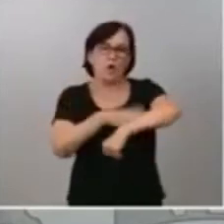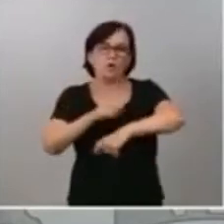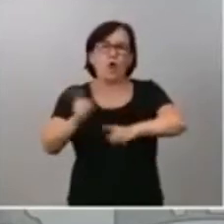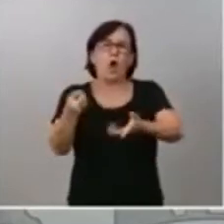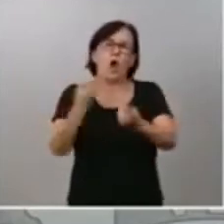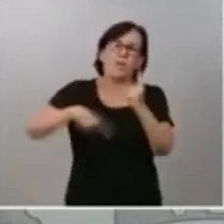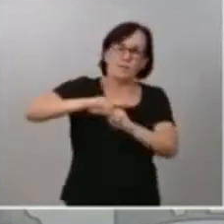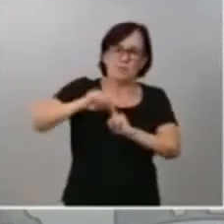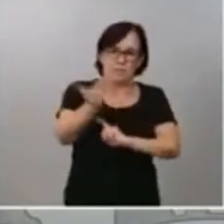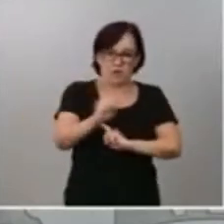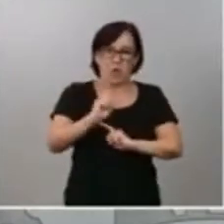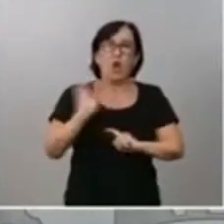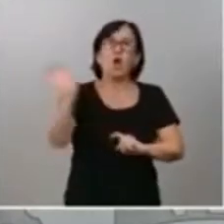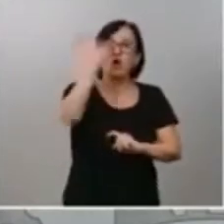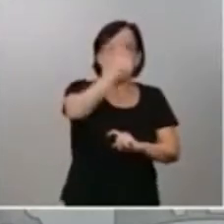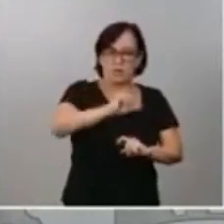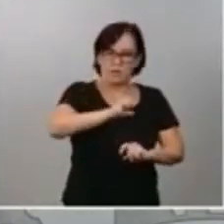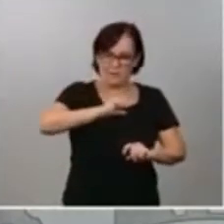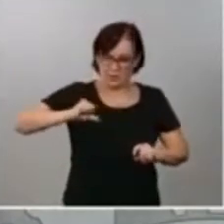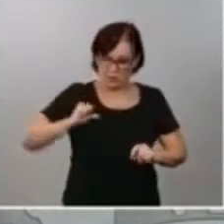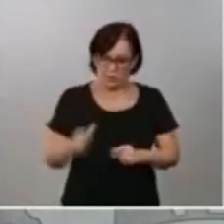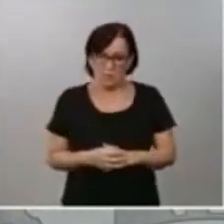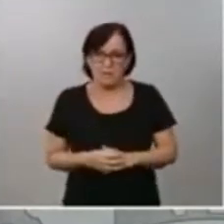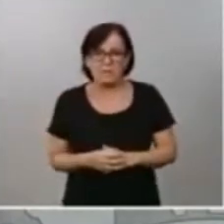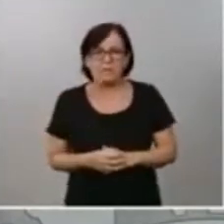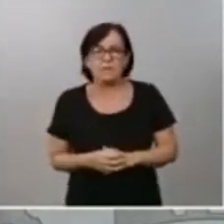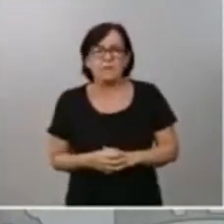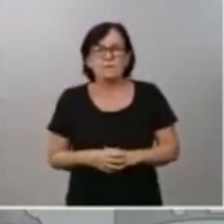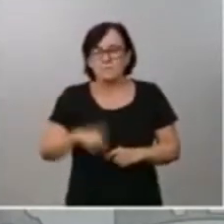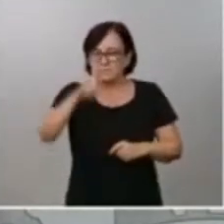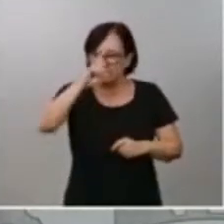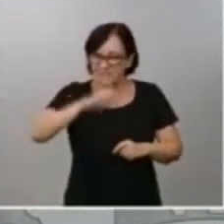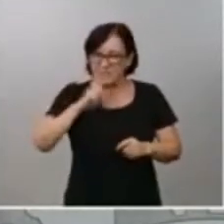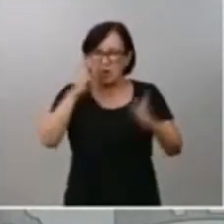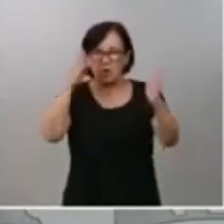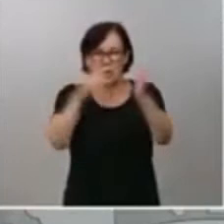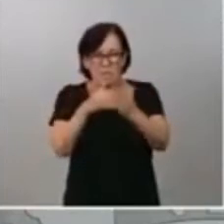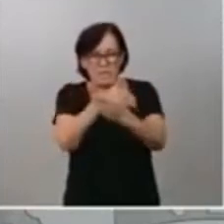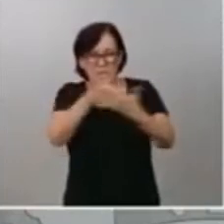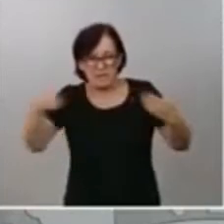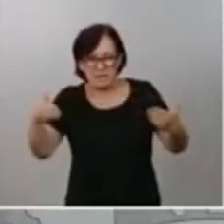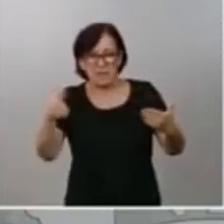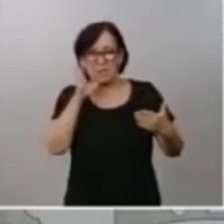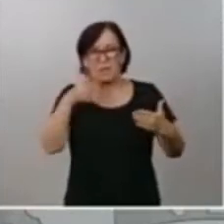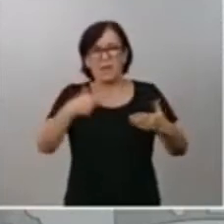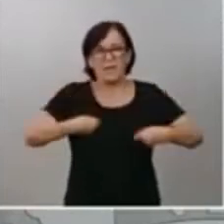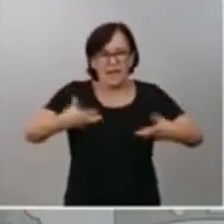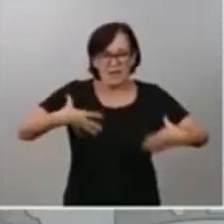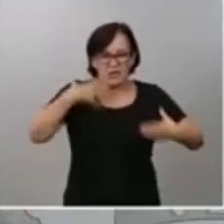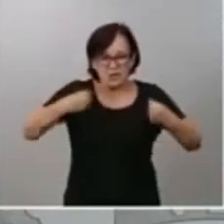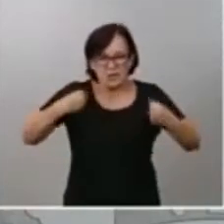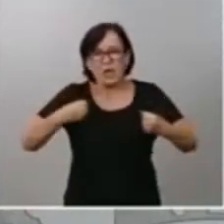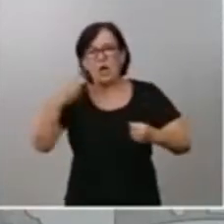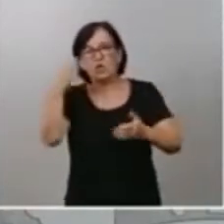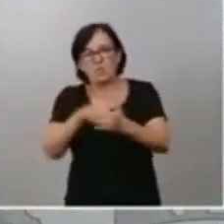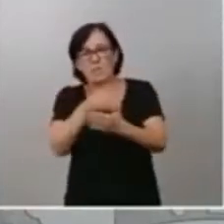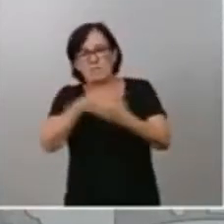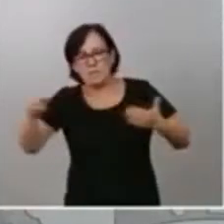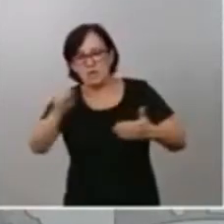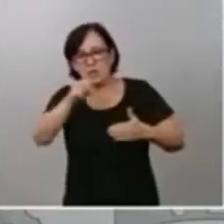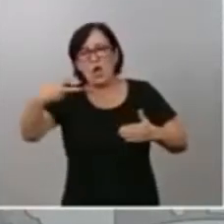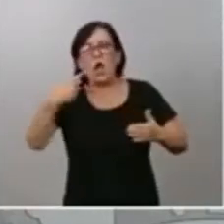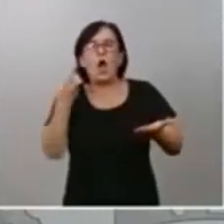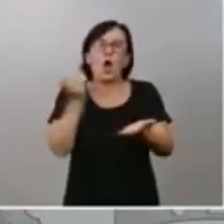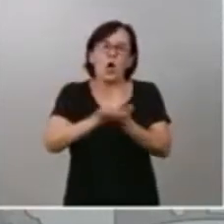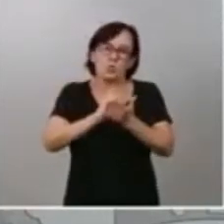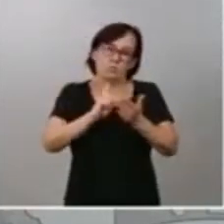las comunidades autónomas. Recuerden, 9.000 millones de euros para gasto sanitario, 2.000 millones de euros para la vuelta al colegio de nuestros niños